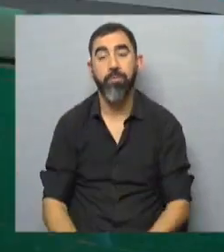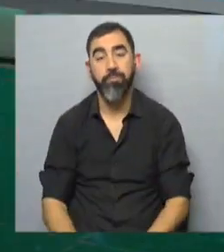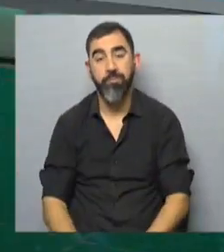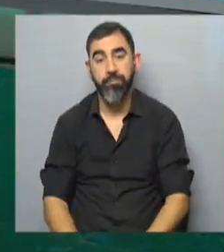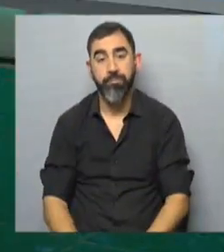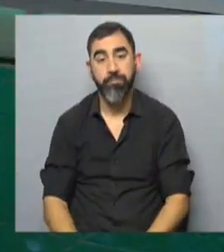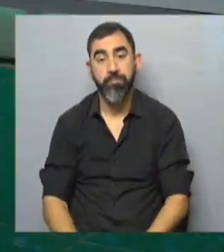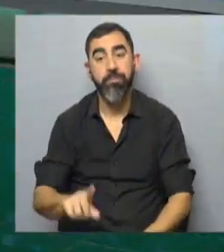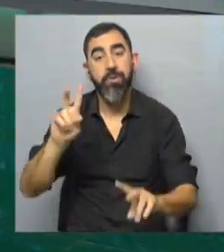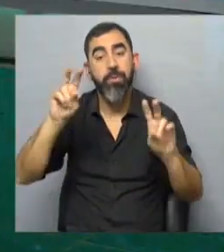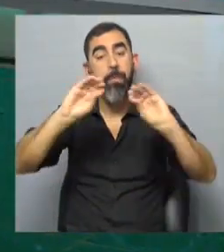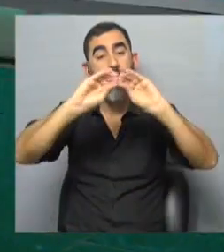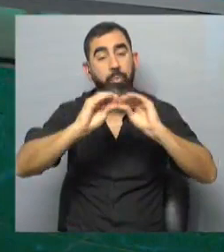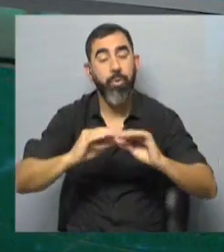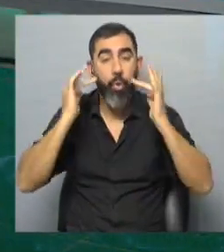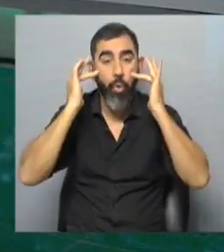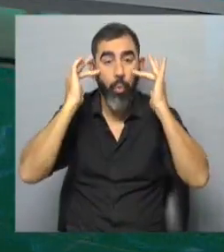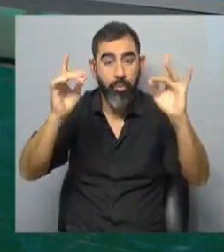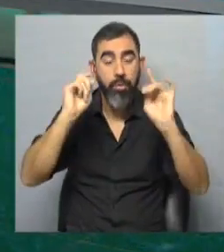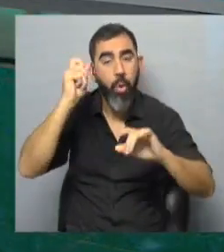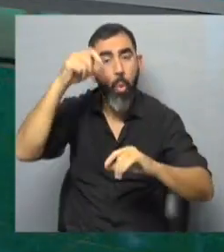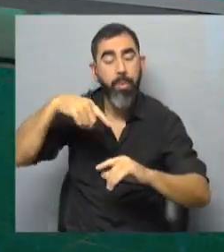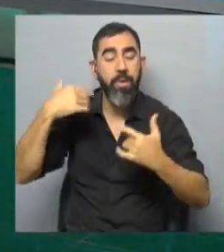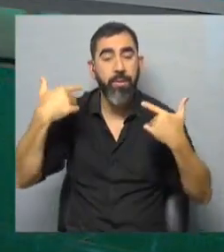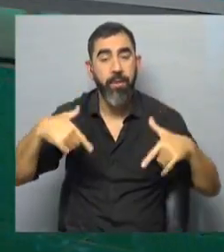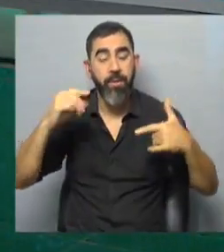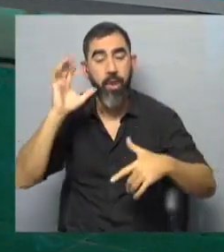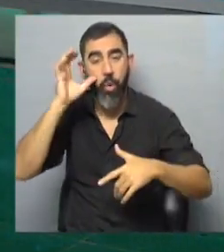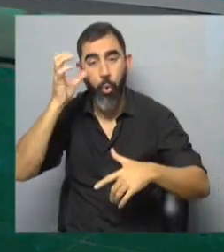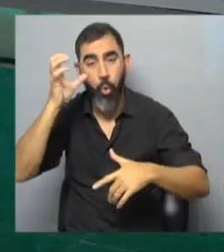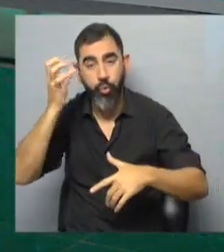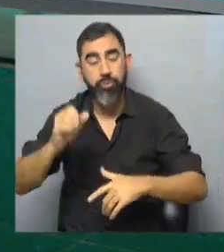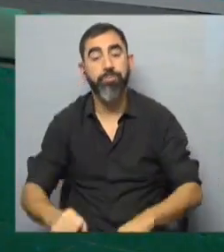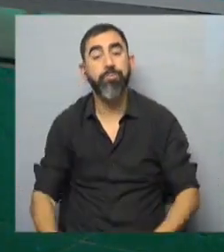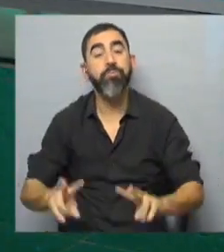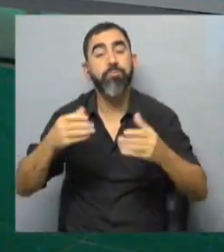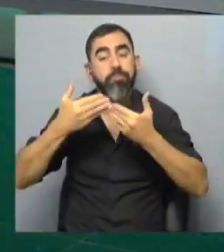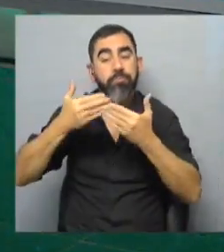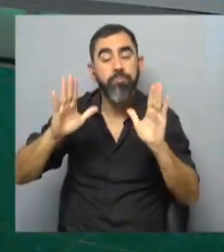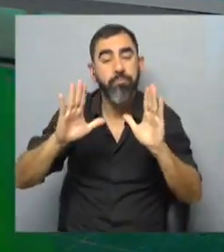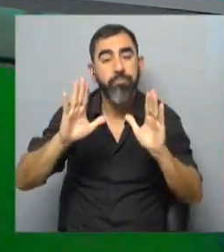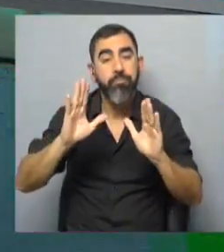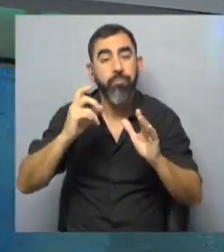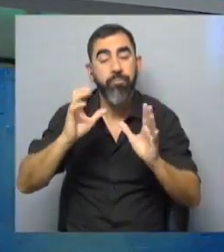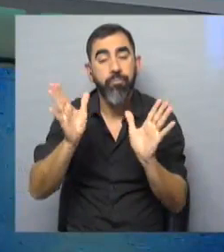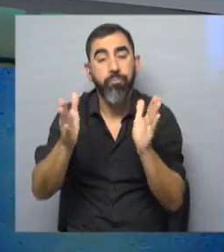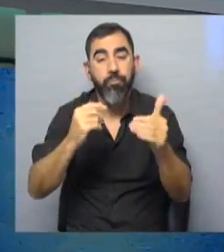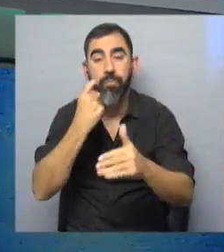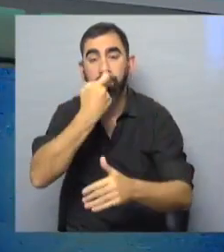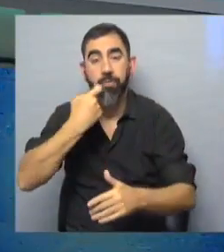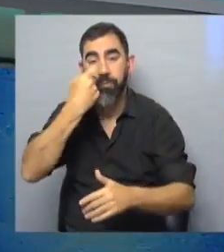Sobre la rendición de cuentas y la educación también opinó la intendenta de Montevideo, Carolina Cose, con motivo de la inauguración de un policlínico